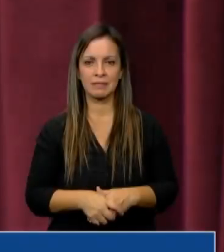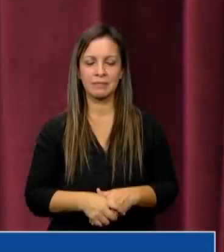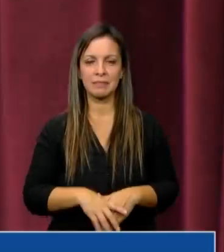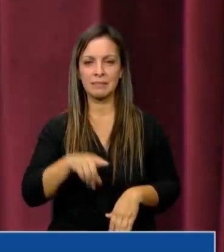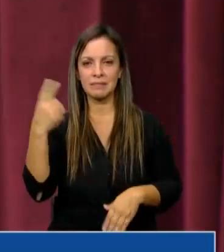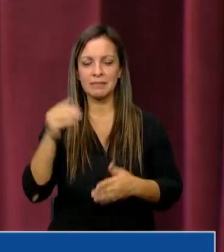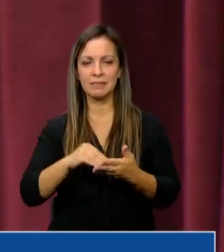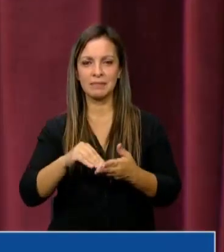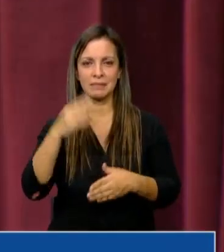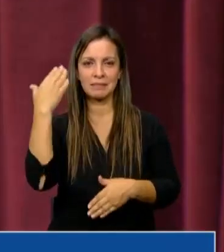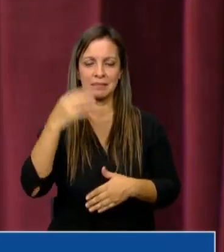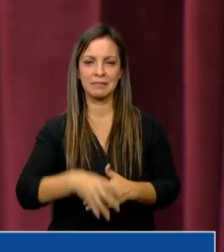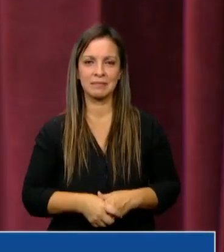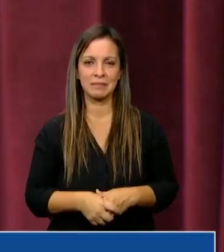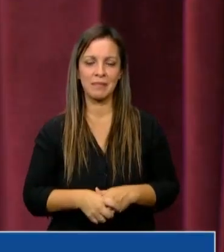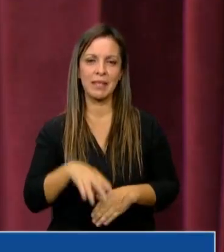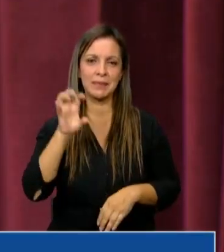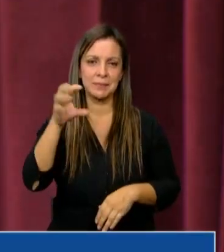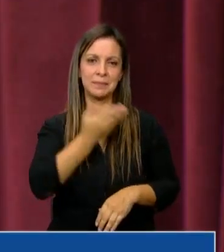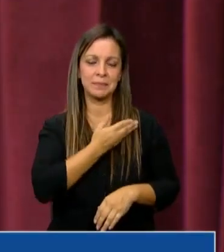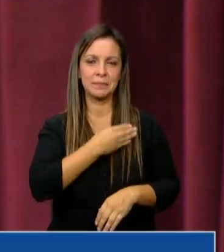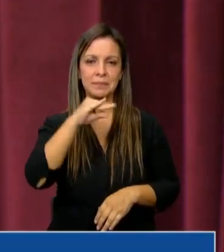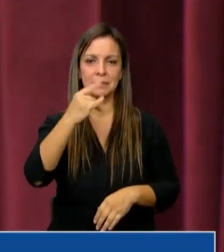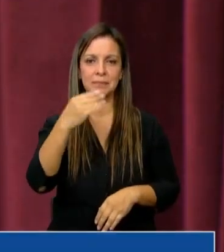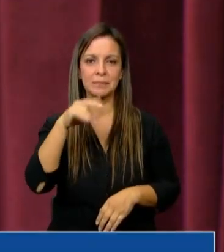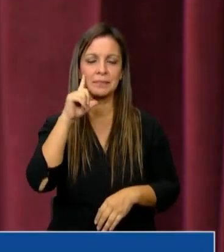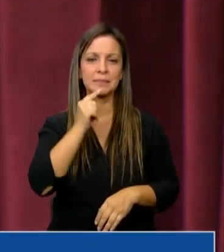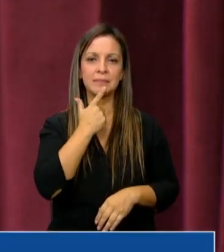Tiene la palabra el diputado por la provincia de Santa Fe, Gabriel Chumpitás.